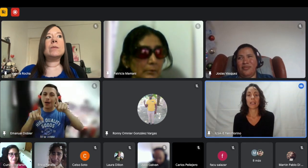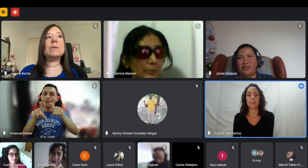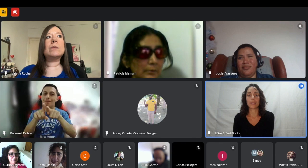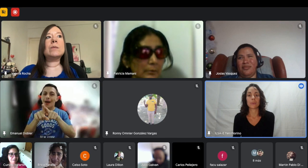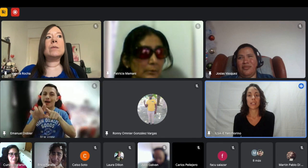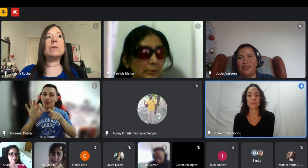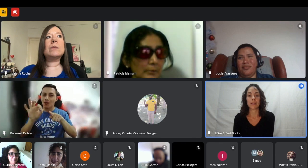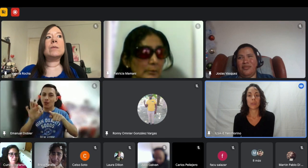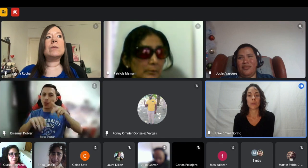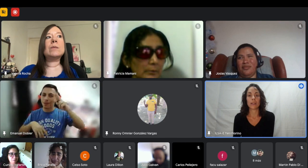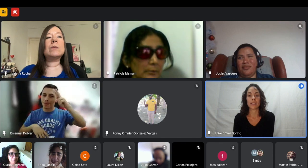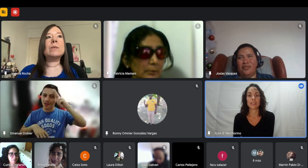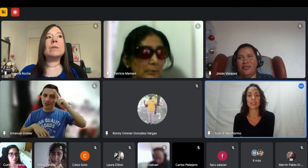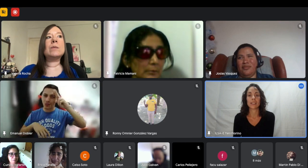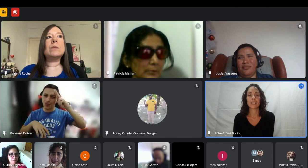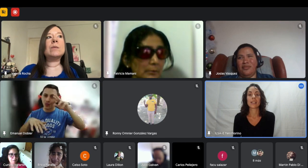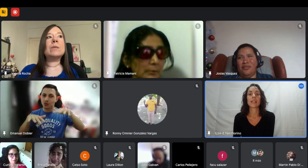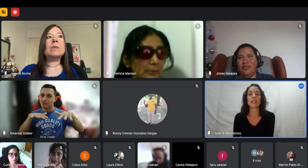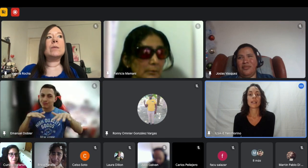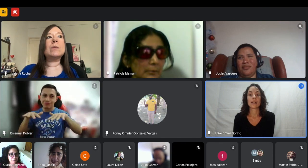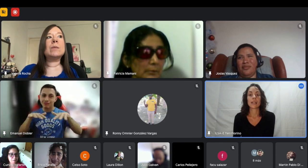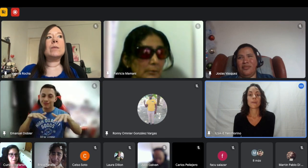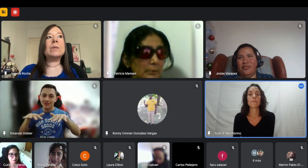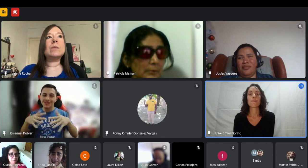perdón perdón le pregunté que me lo puedo volver a decir